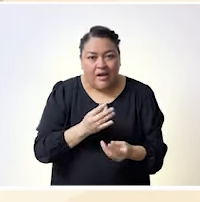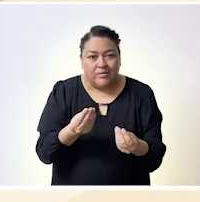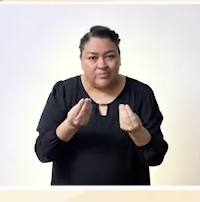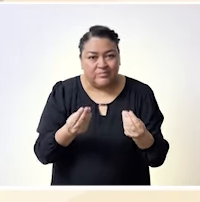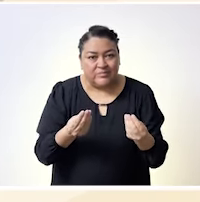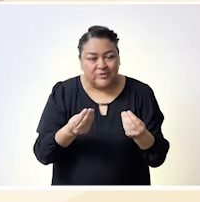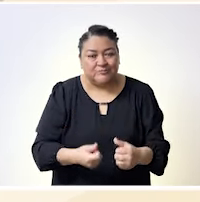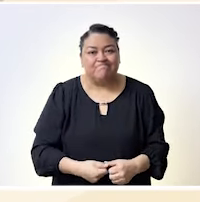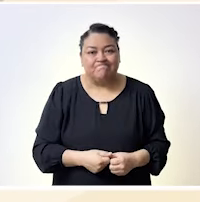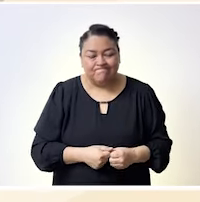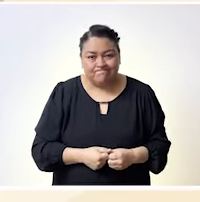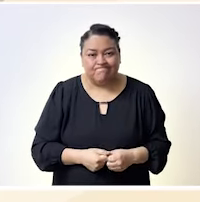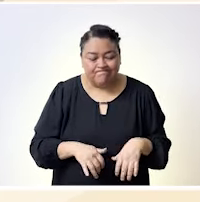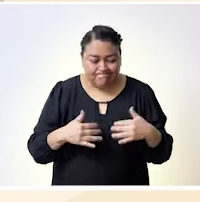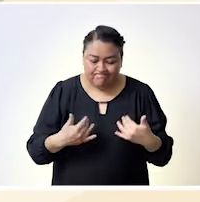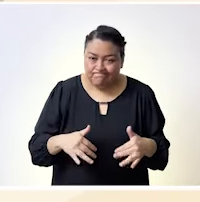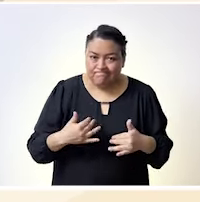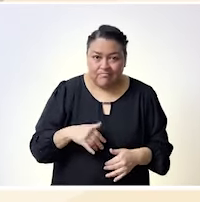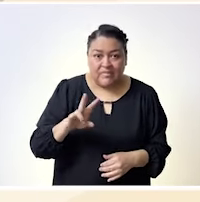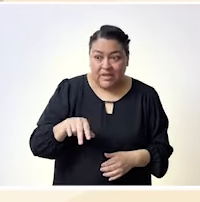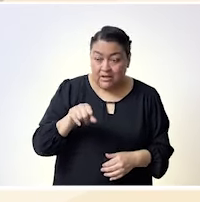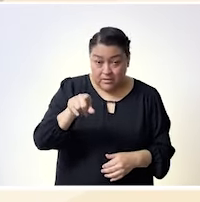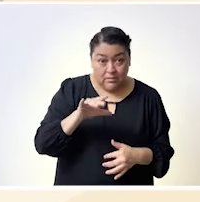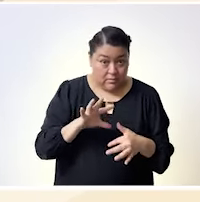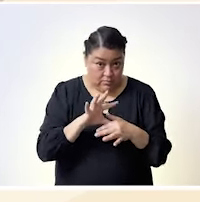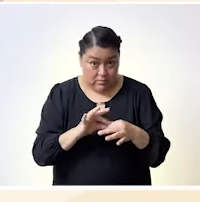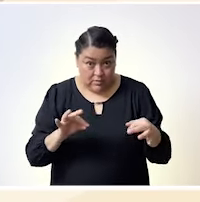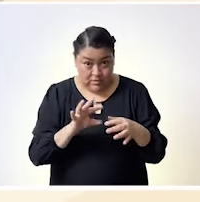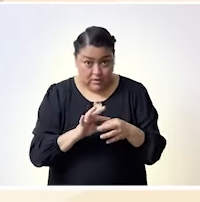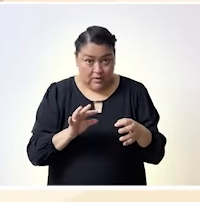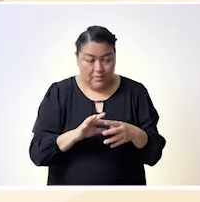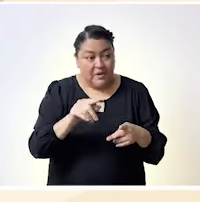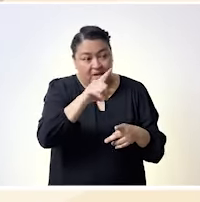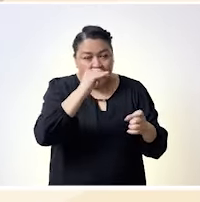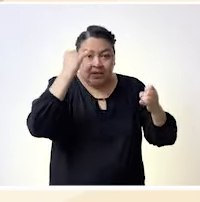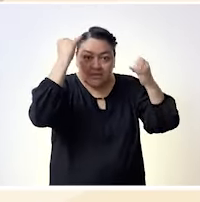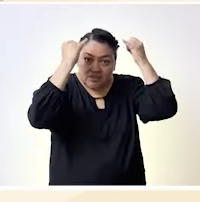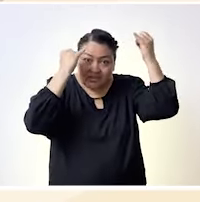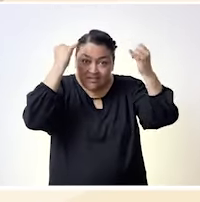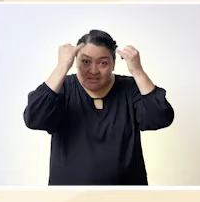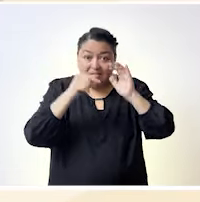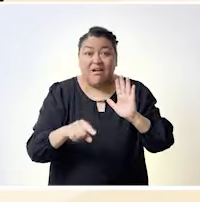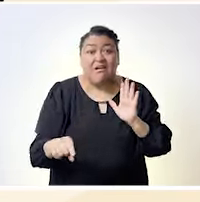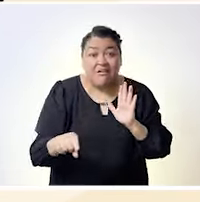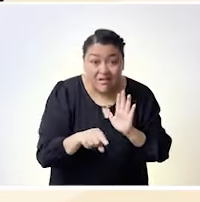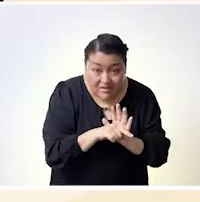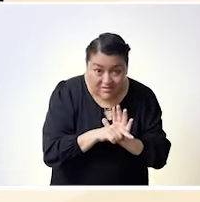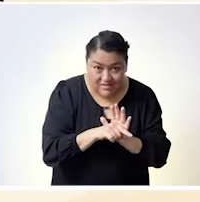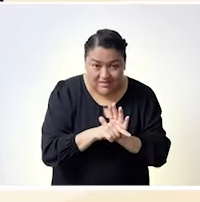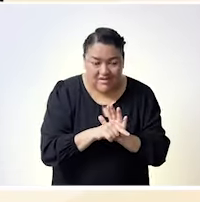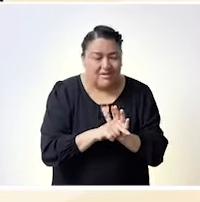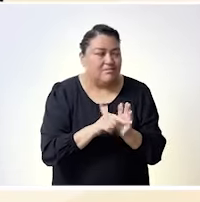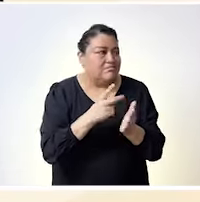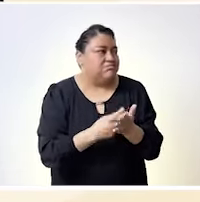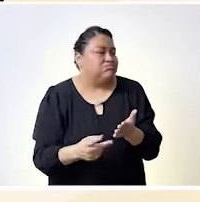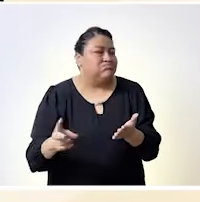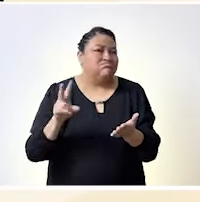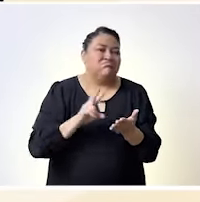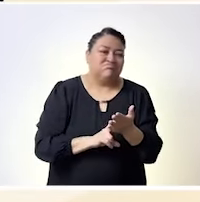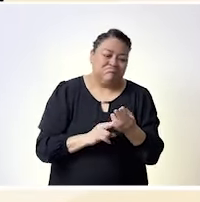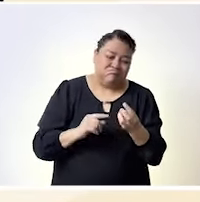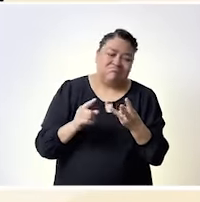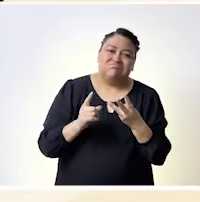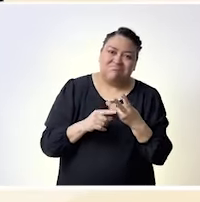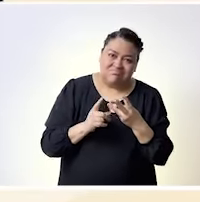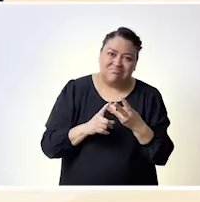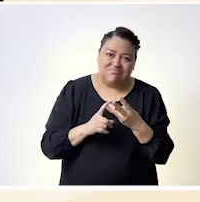a todos, todas y todes que están escuchando, que están viendo, que nos están acompañando además muy agradecida de estar en esta mesa